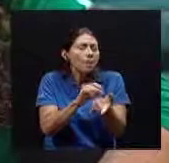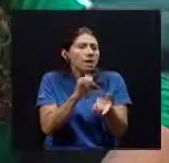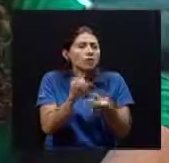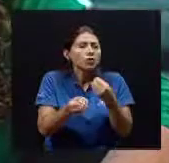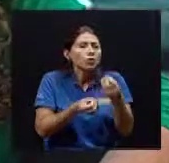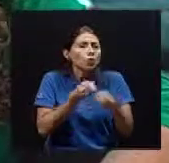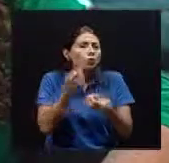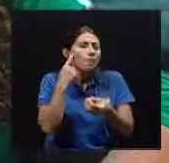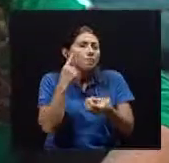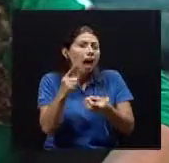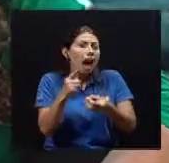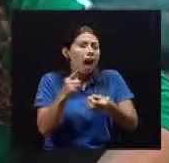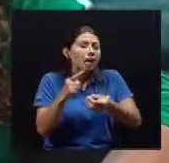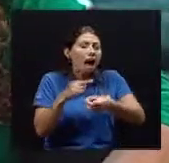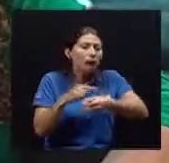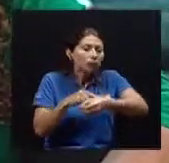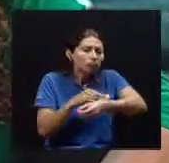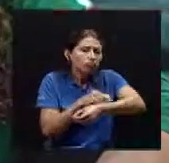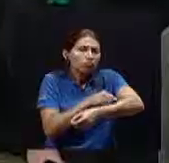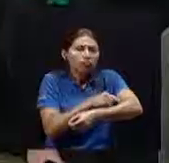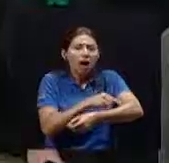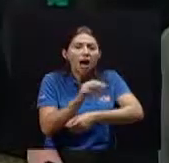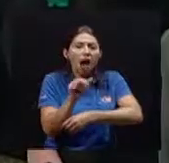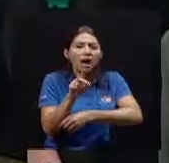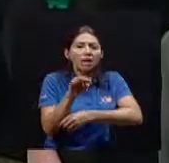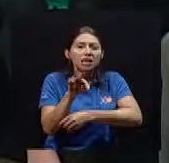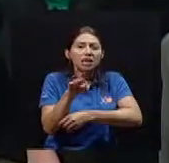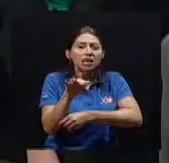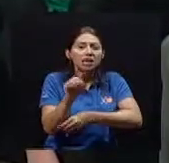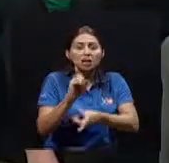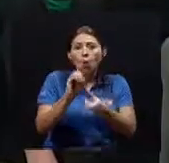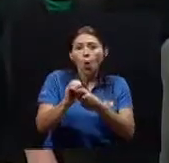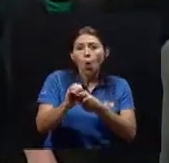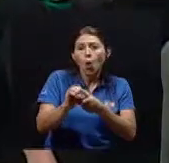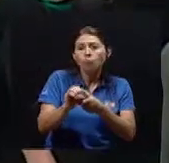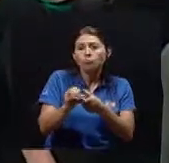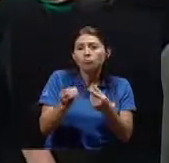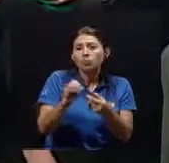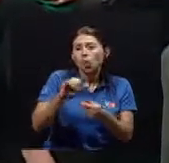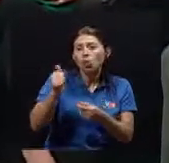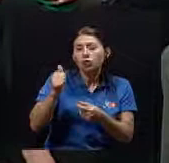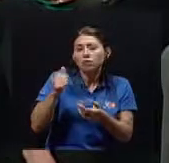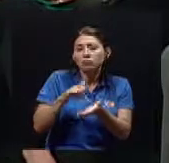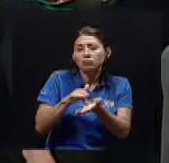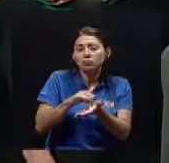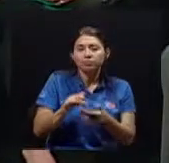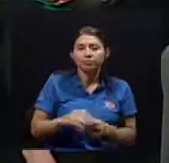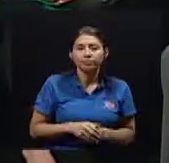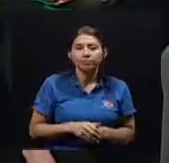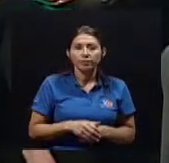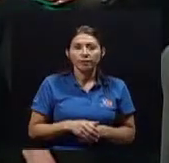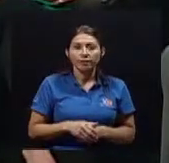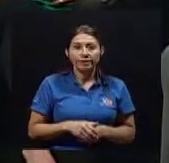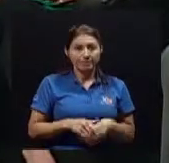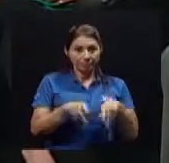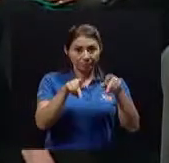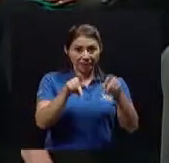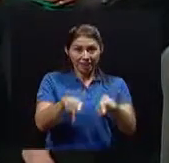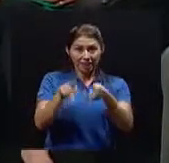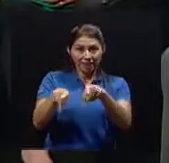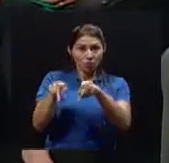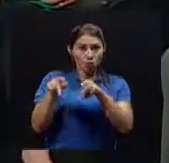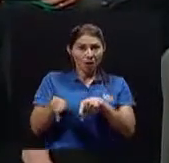están tomando Para la artritis O para Otros problemas crónicos El ser humano No está